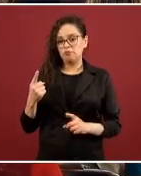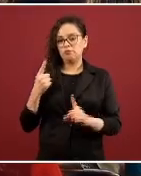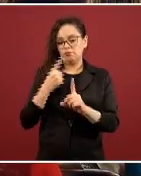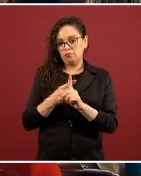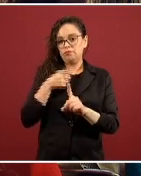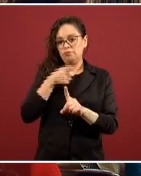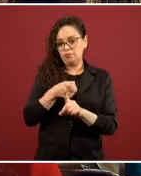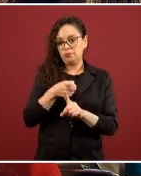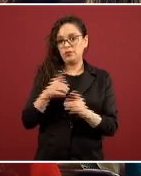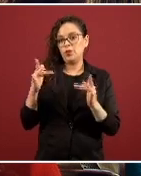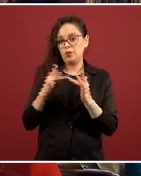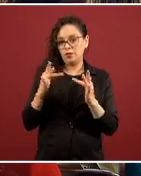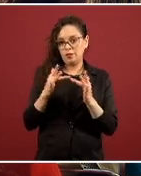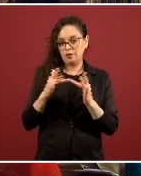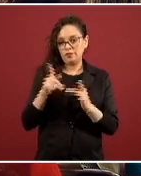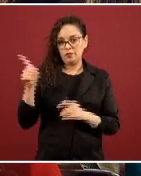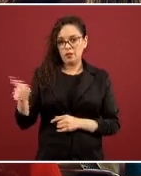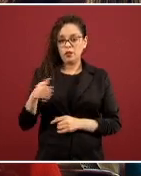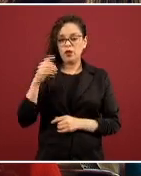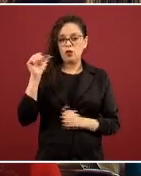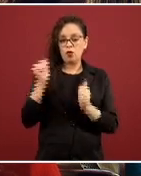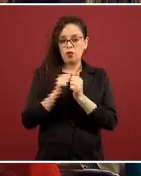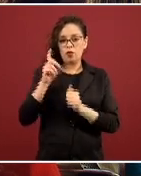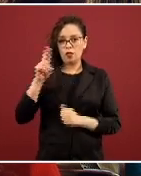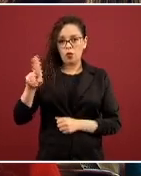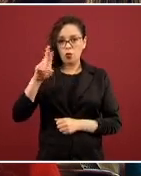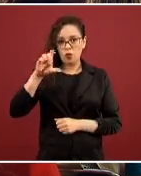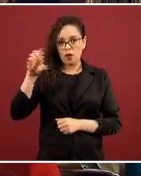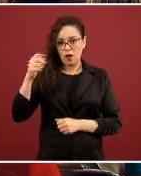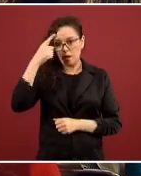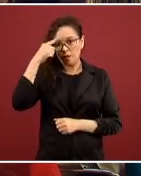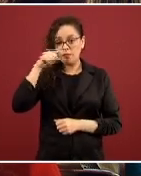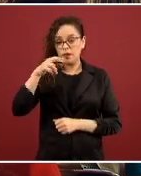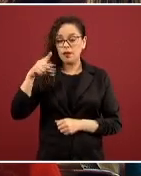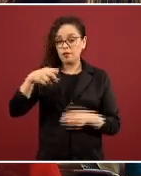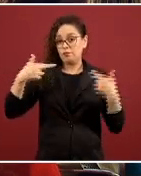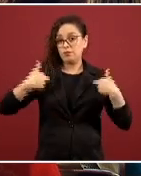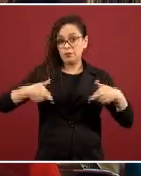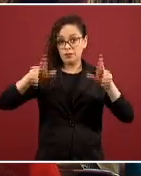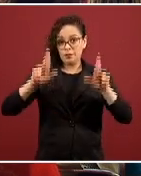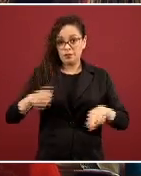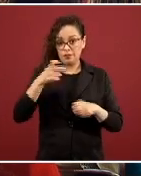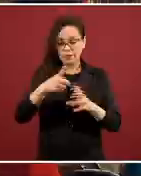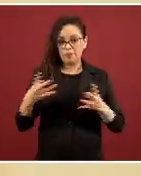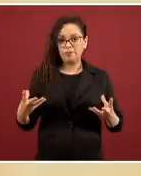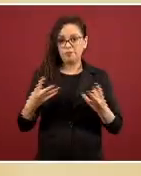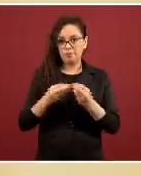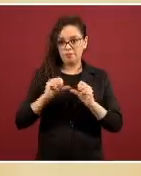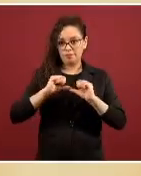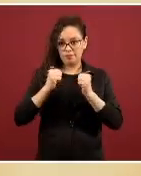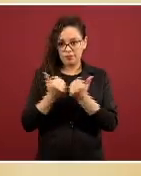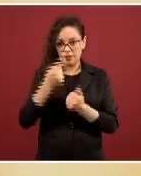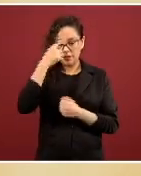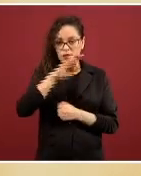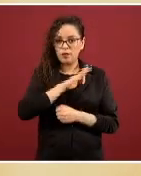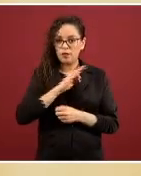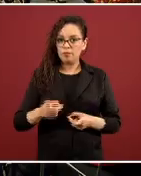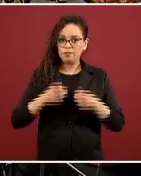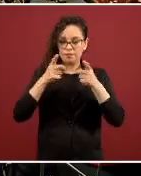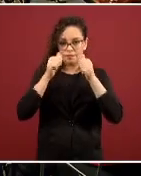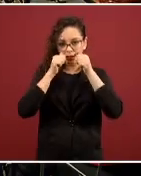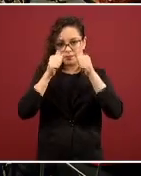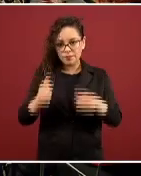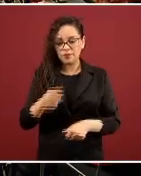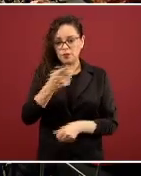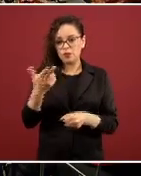González Ulloa, que es el representante de la alianza, para ver en qué momento realmente se requieren los servicios de los hospitales privados. Muchísimas gracias.